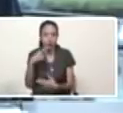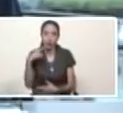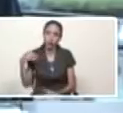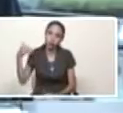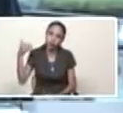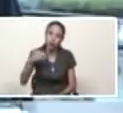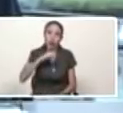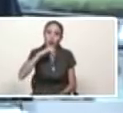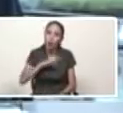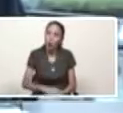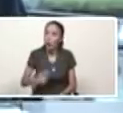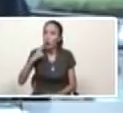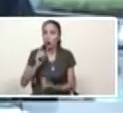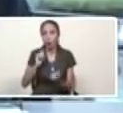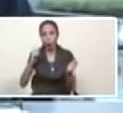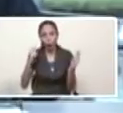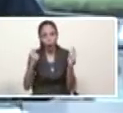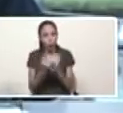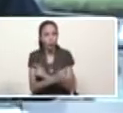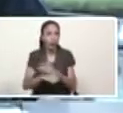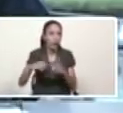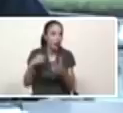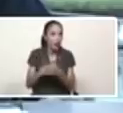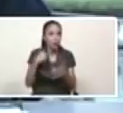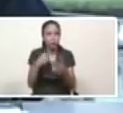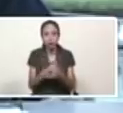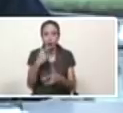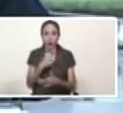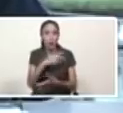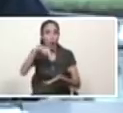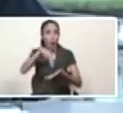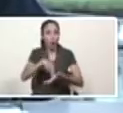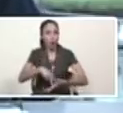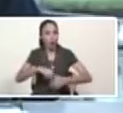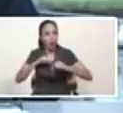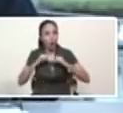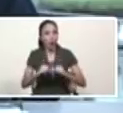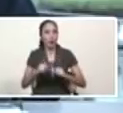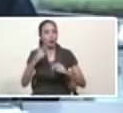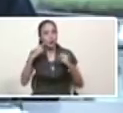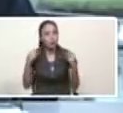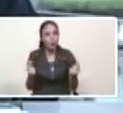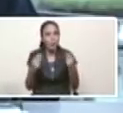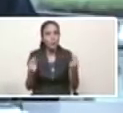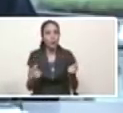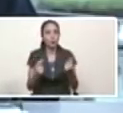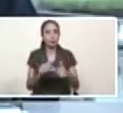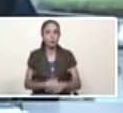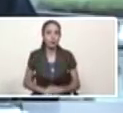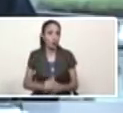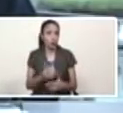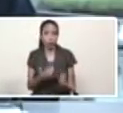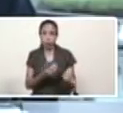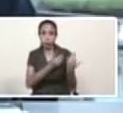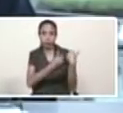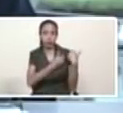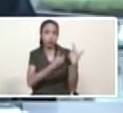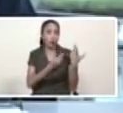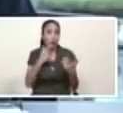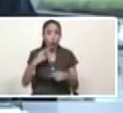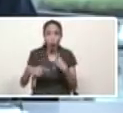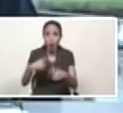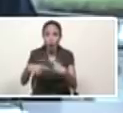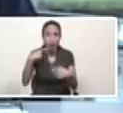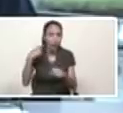estamos haciendo historia y miren estamos de pie al mando de la república haciendo historia todos los días